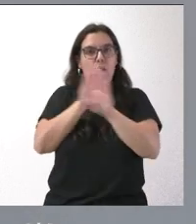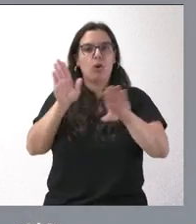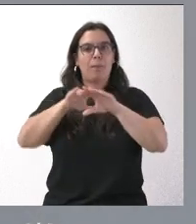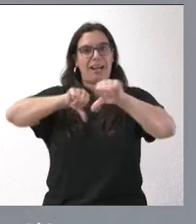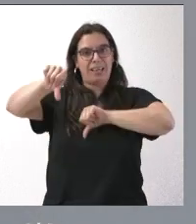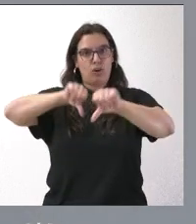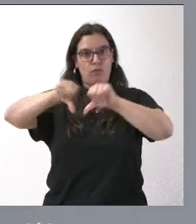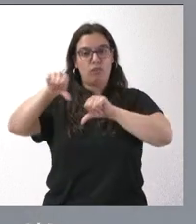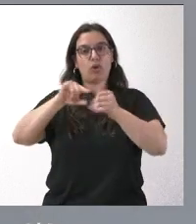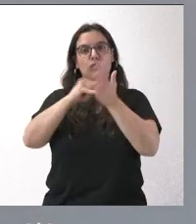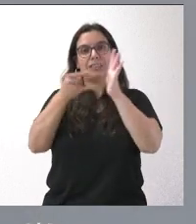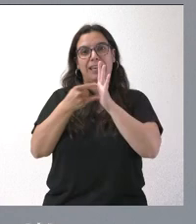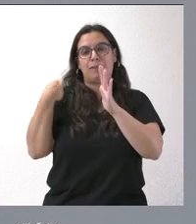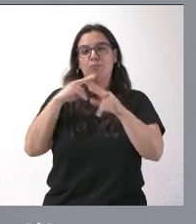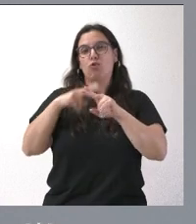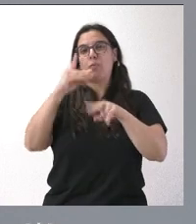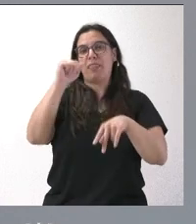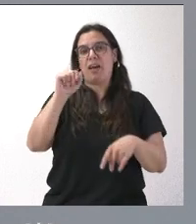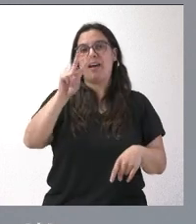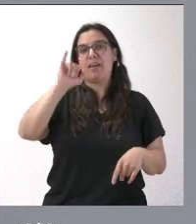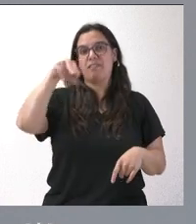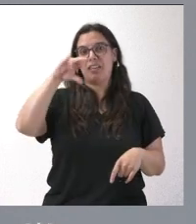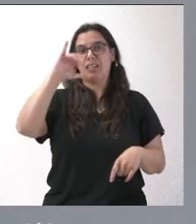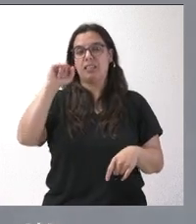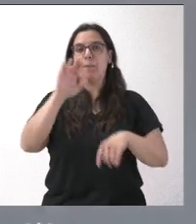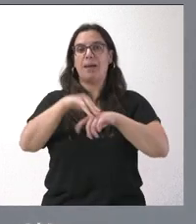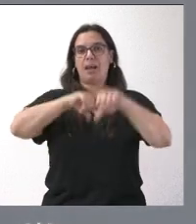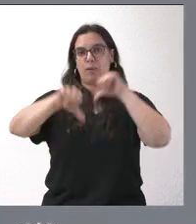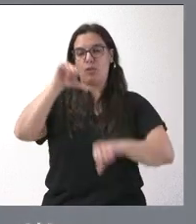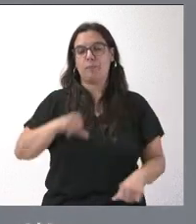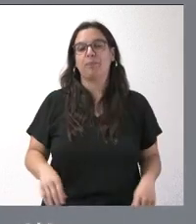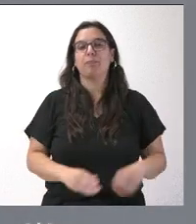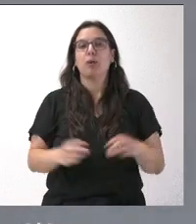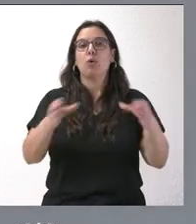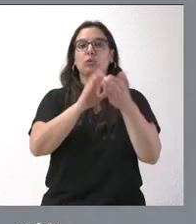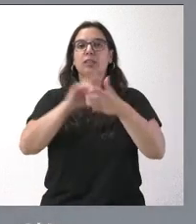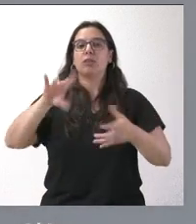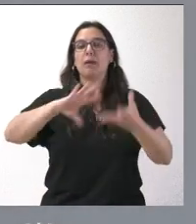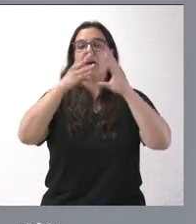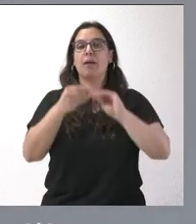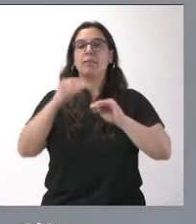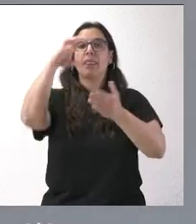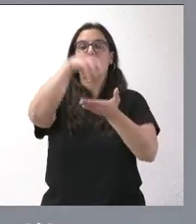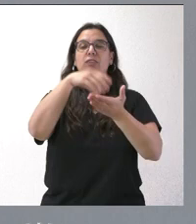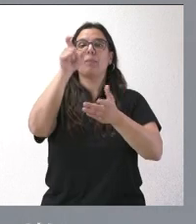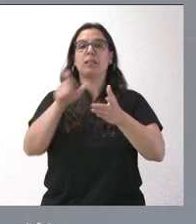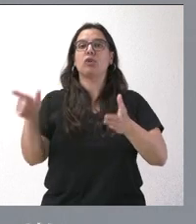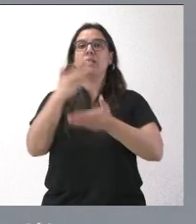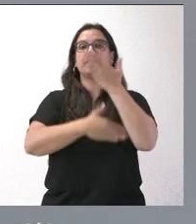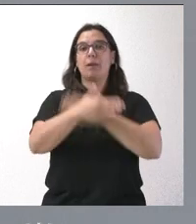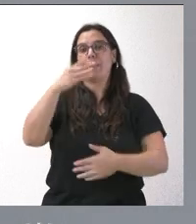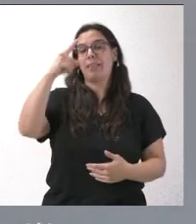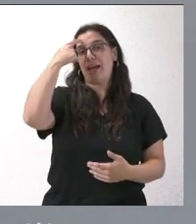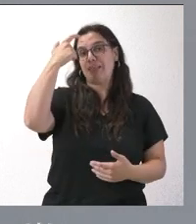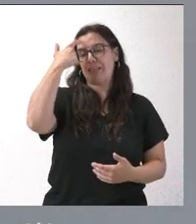esa técnica Da Vinci para intervenciones quirúrgicas. La Junta va a adaptar el Centro de Personas con Discapacidad Psíquica de